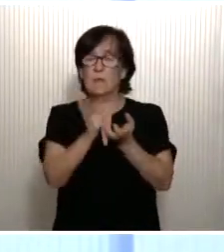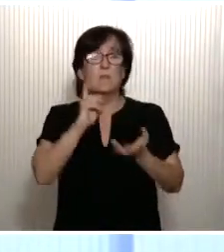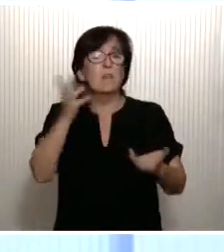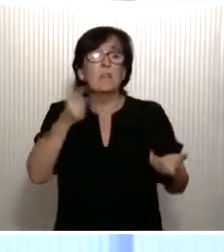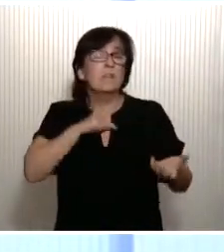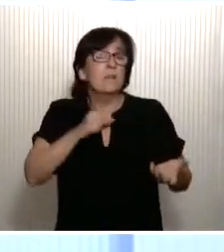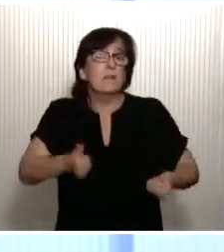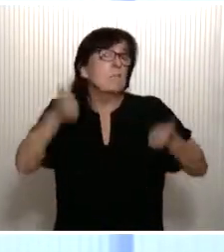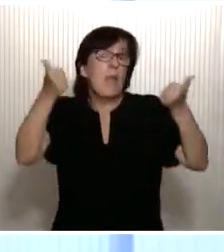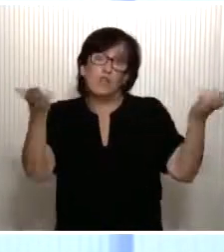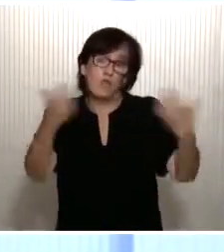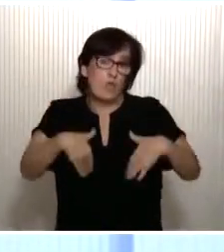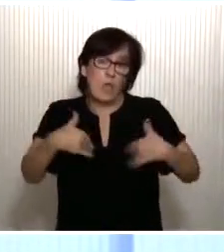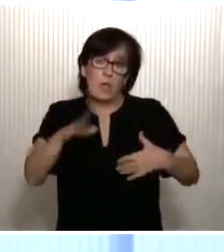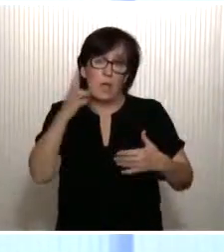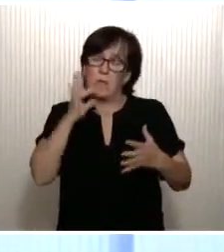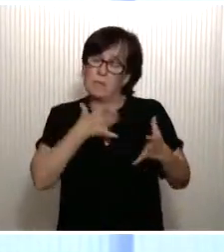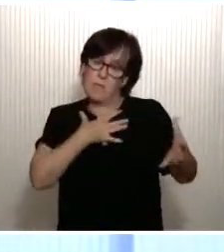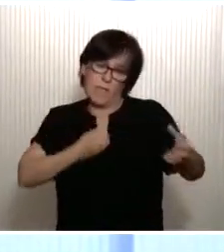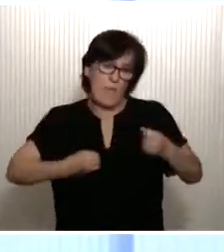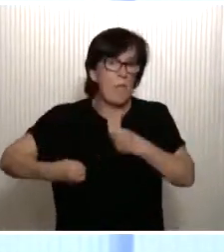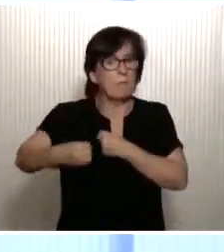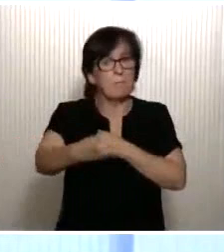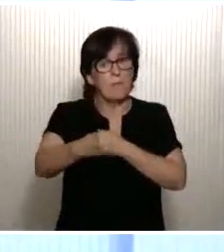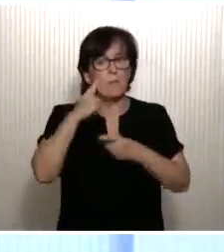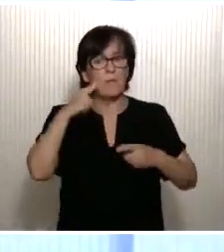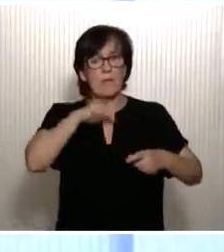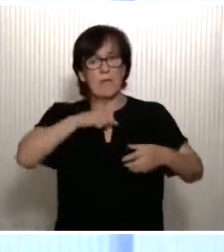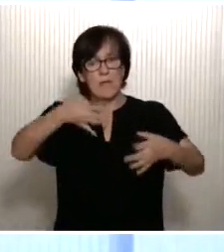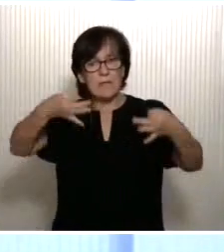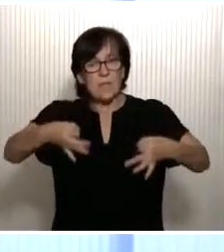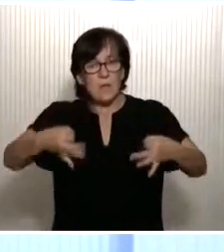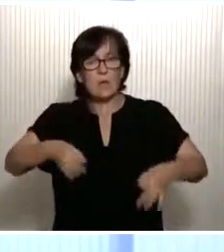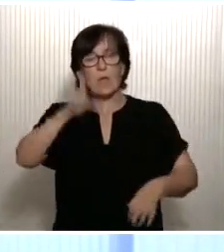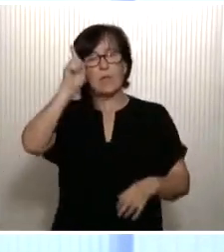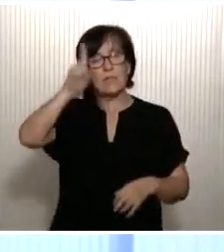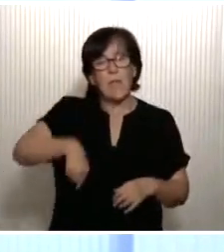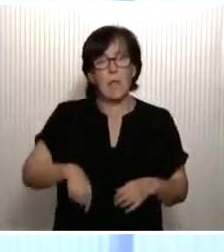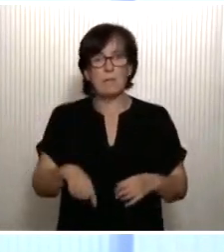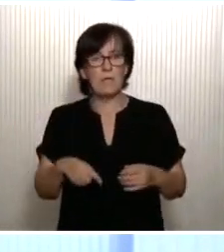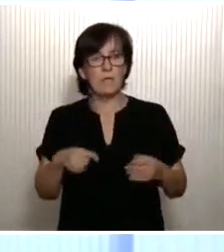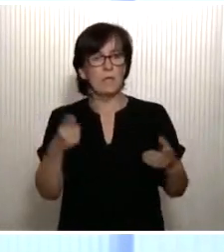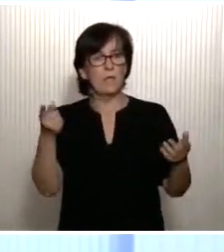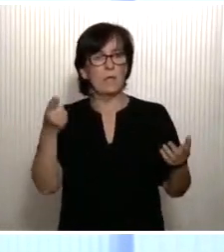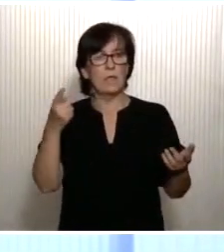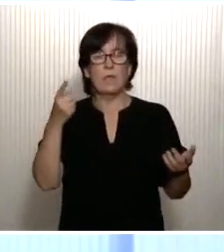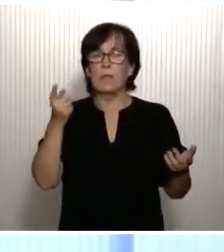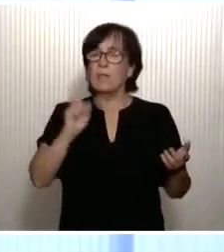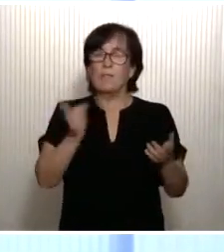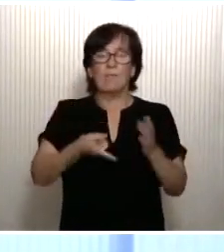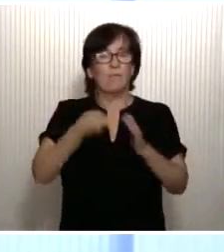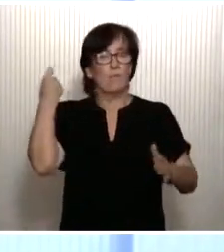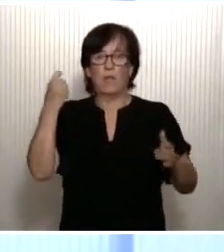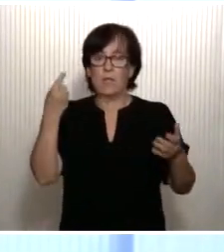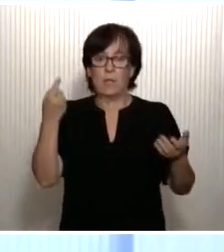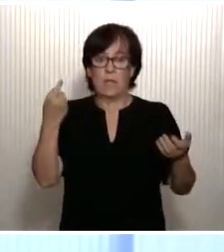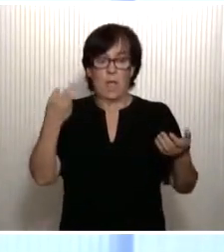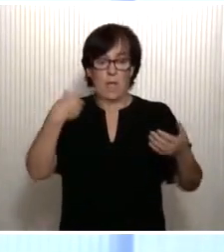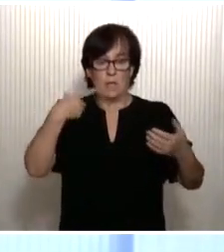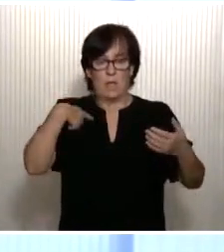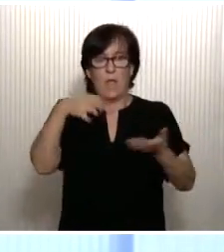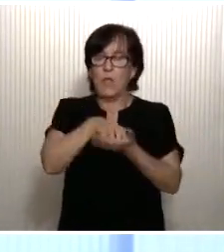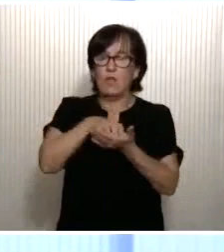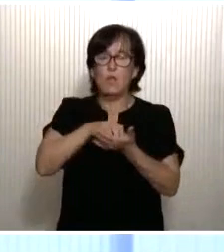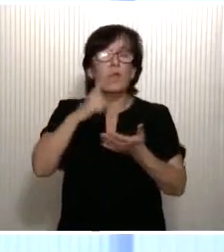tenemos otra opción. Primero que empatizar con esa demanda de seguridad y también con esa ausencia de certidumbres. Pero no tenemos otra opción